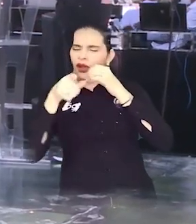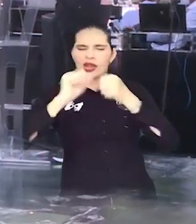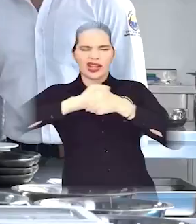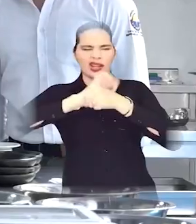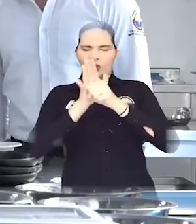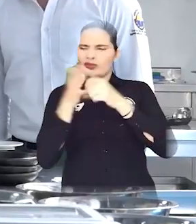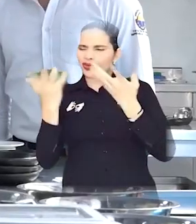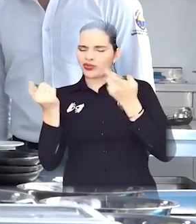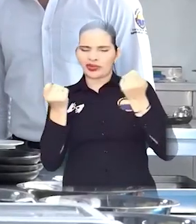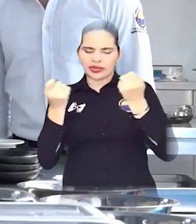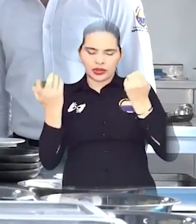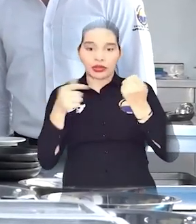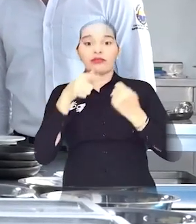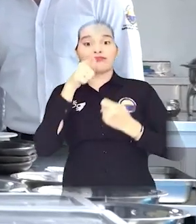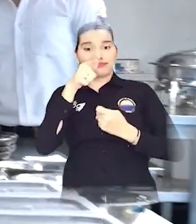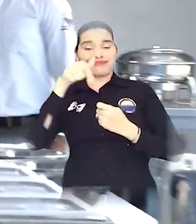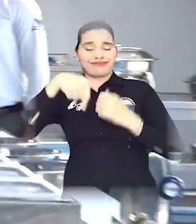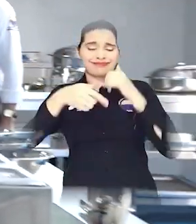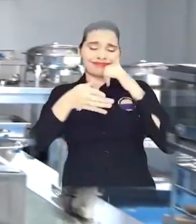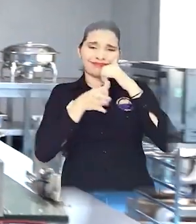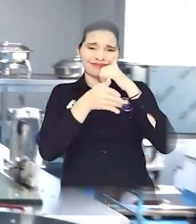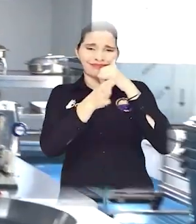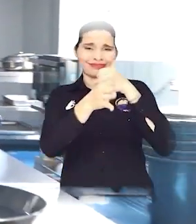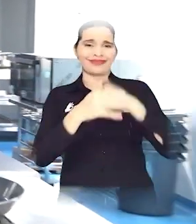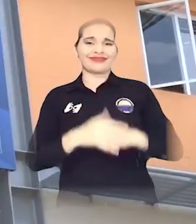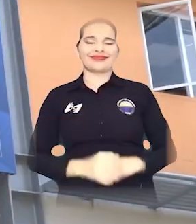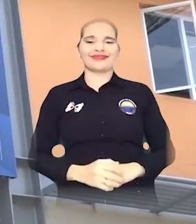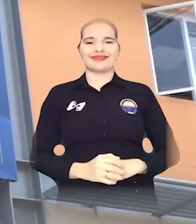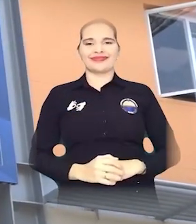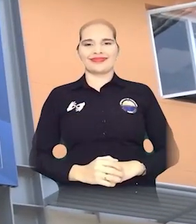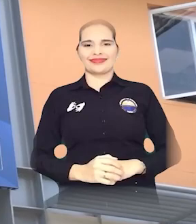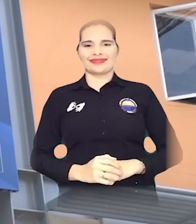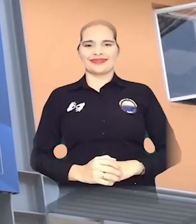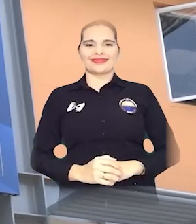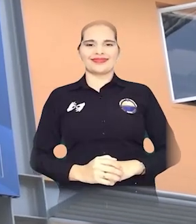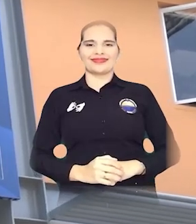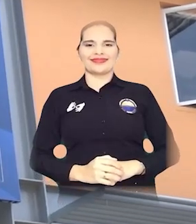enfermedades como el COVID. Tenemos ya dos patentes, tres más en trámite.